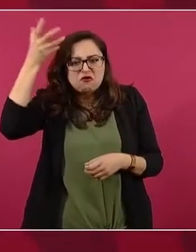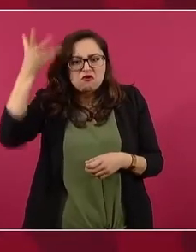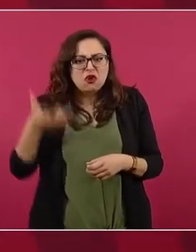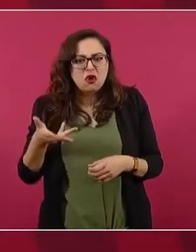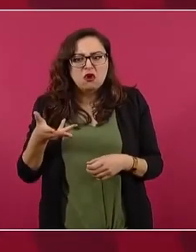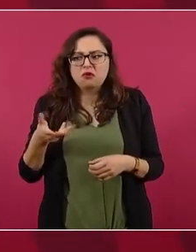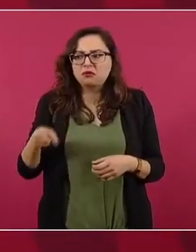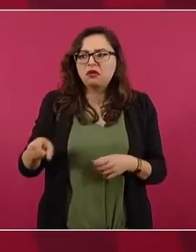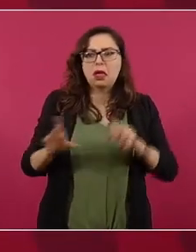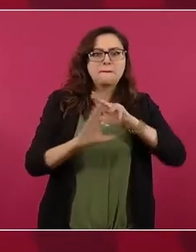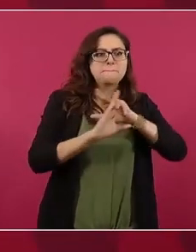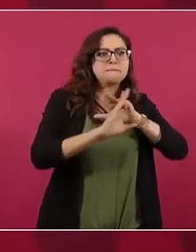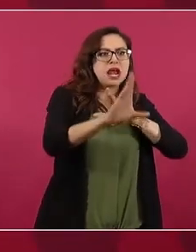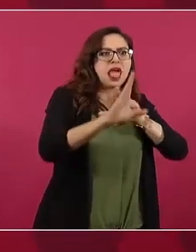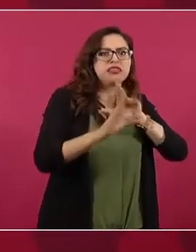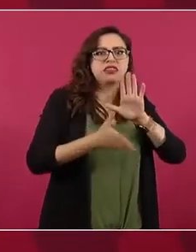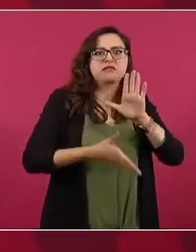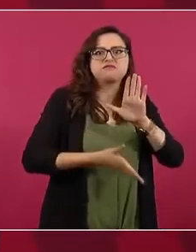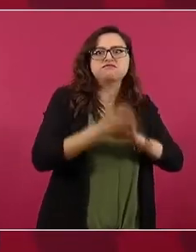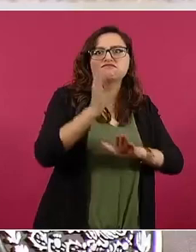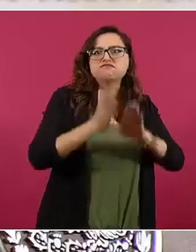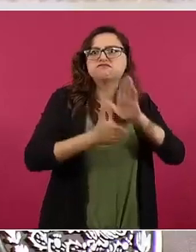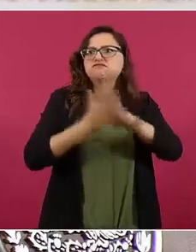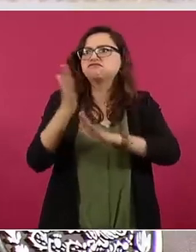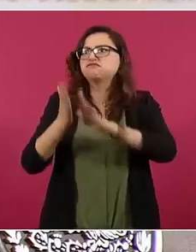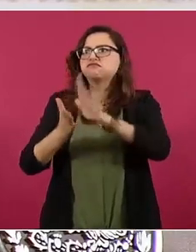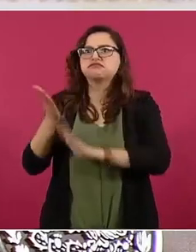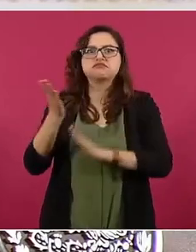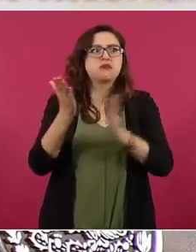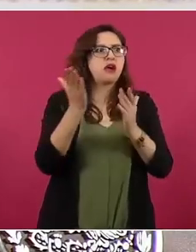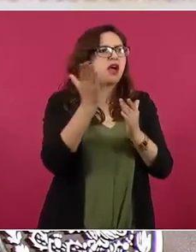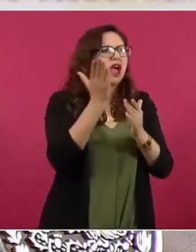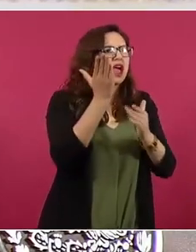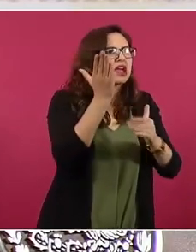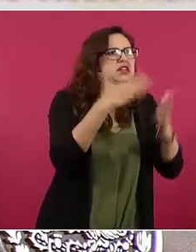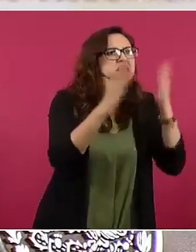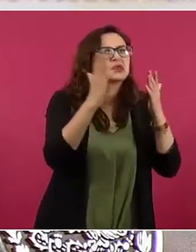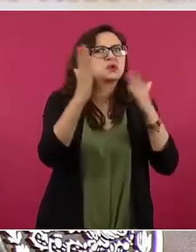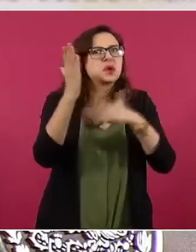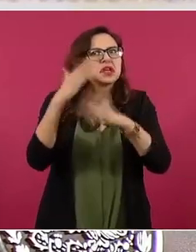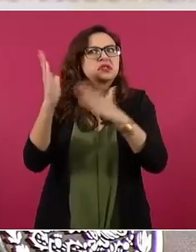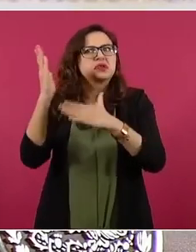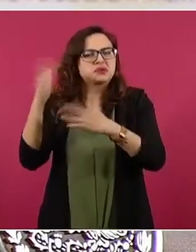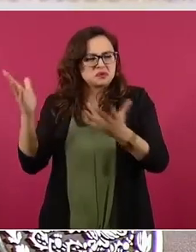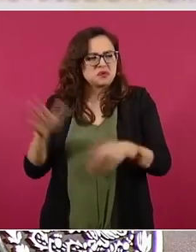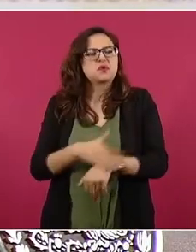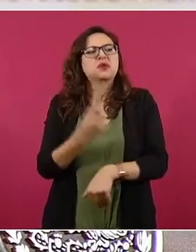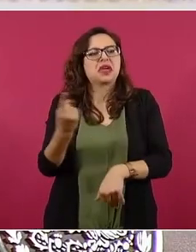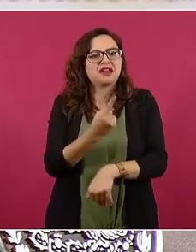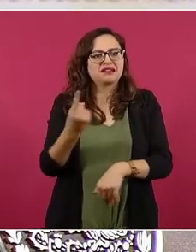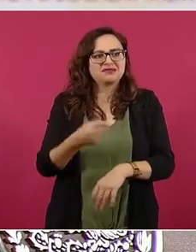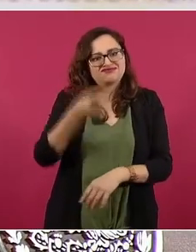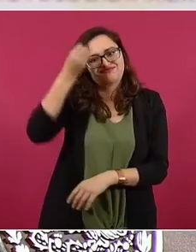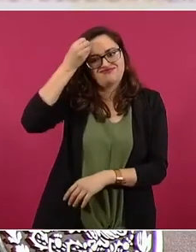Y ahí está, como tú dices, el ejemplo de nuestros paisanos migrantes.